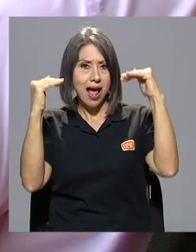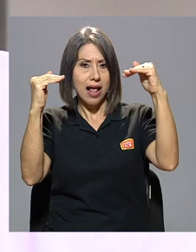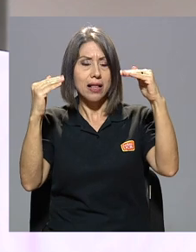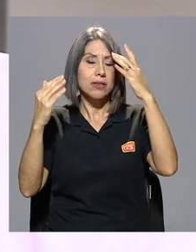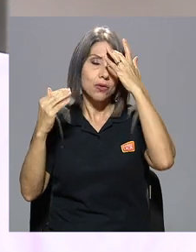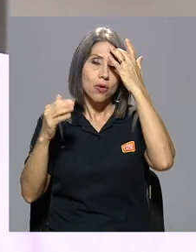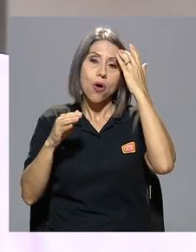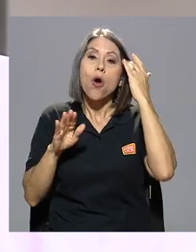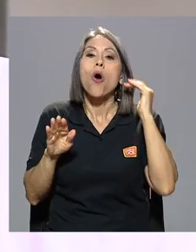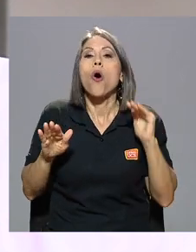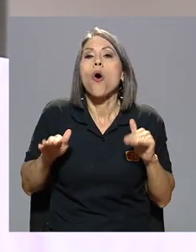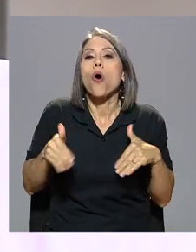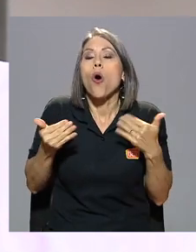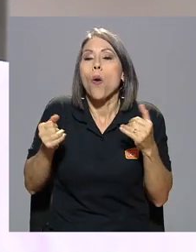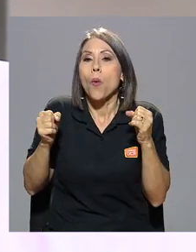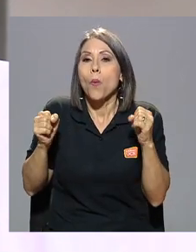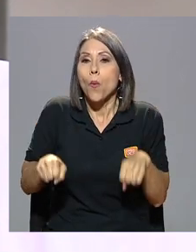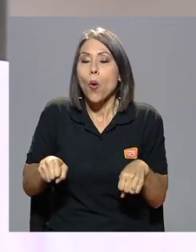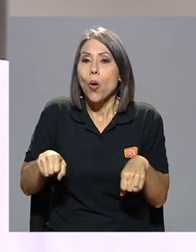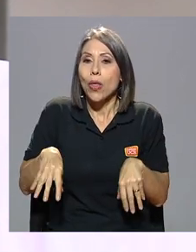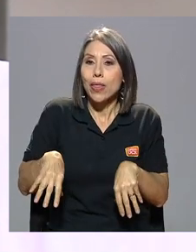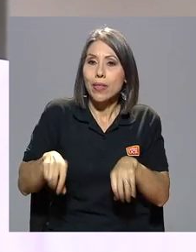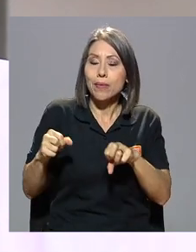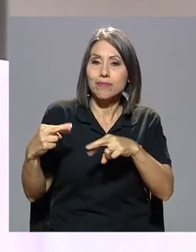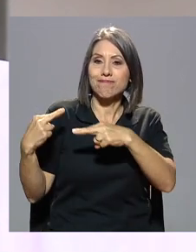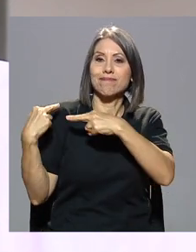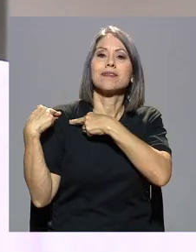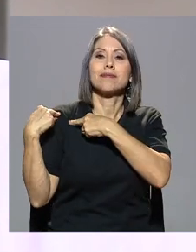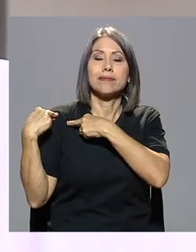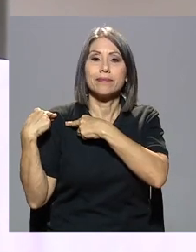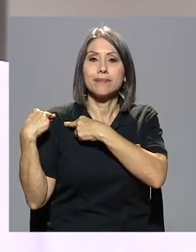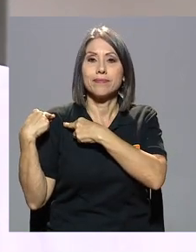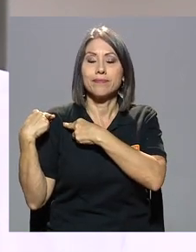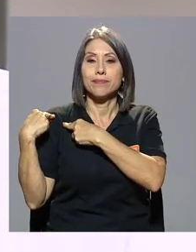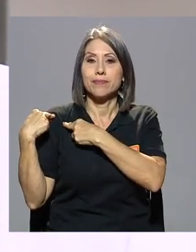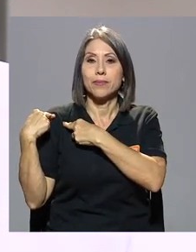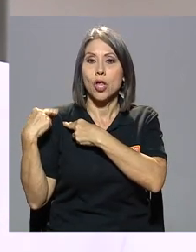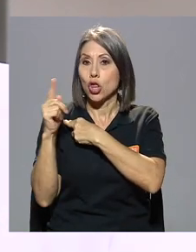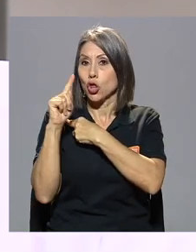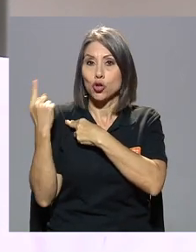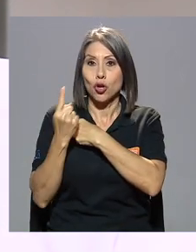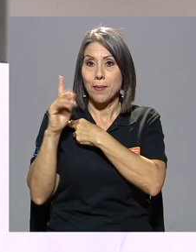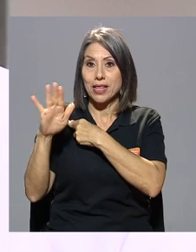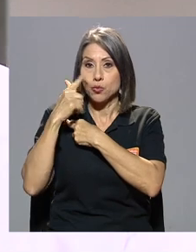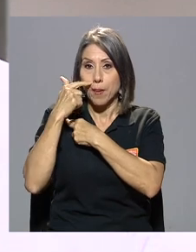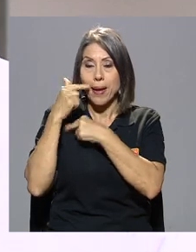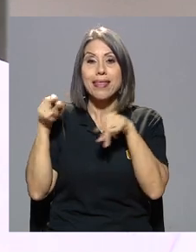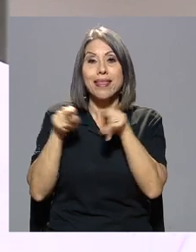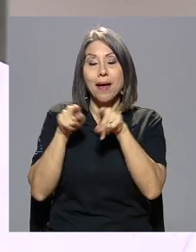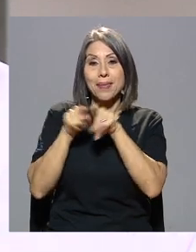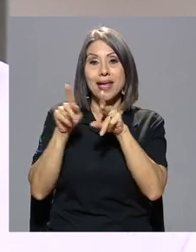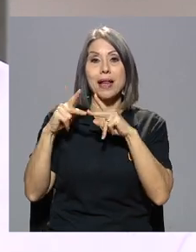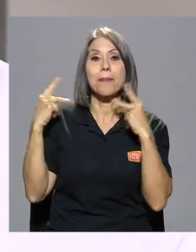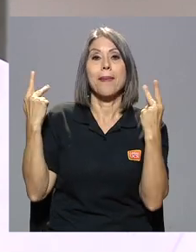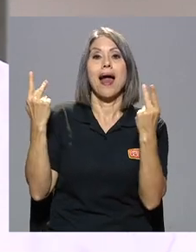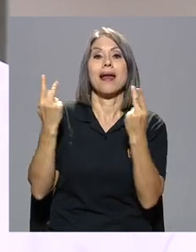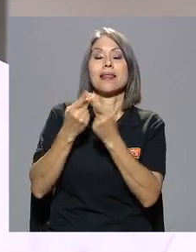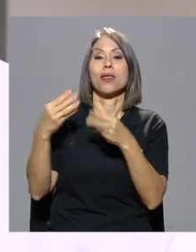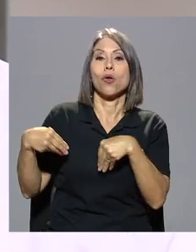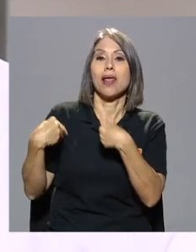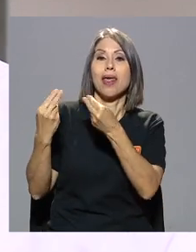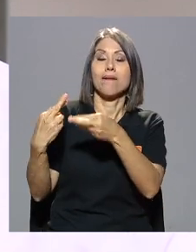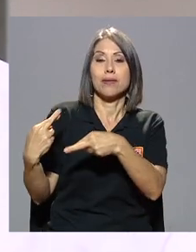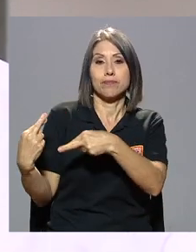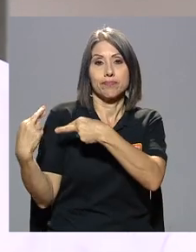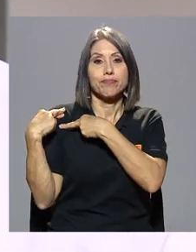¿cómo podía sobrellevar también el cargo que no solamente su papá sino el partido también le podía